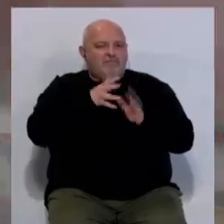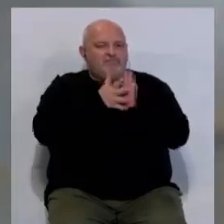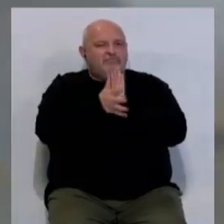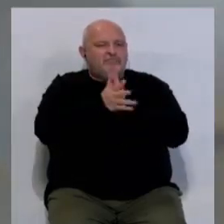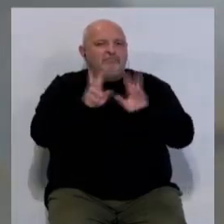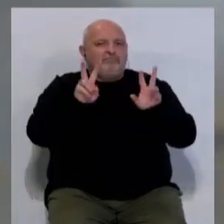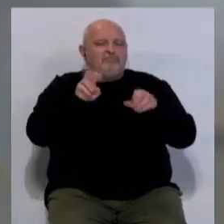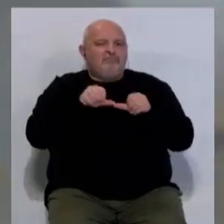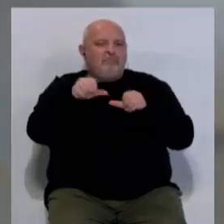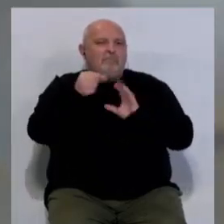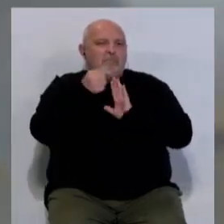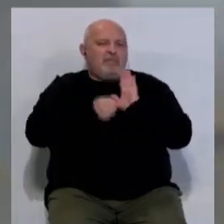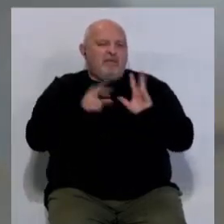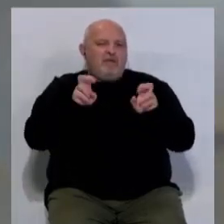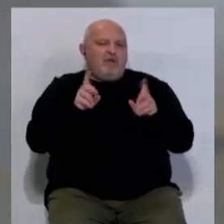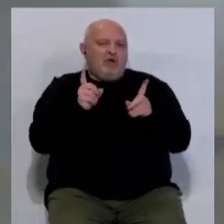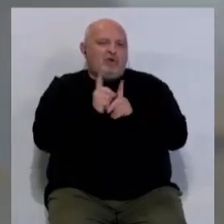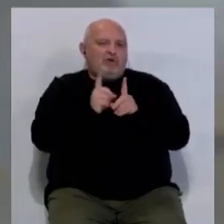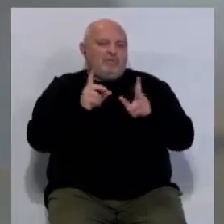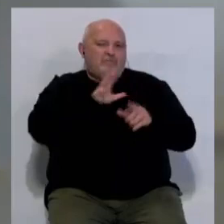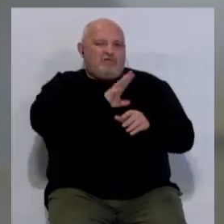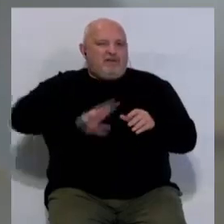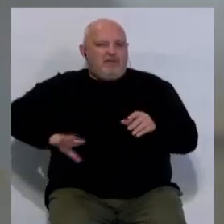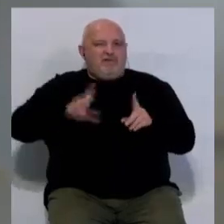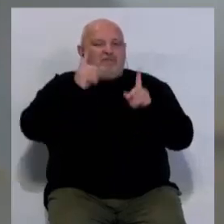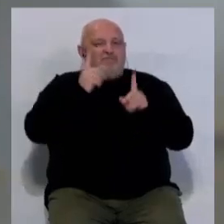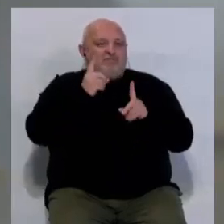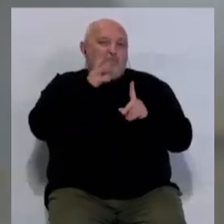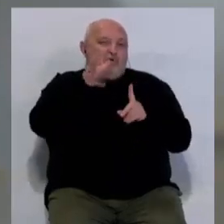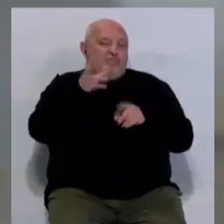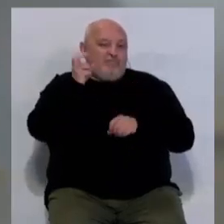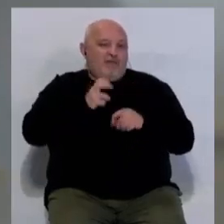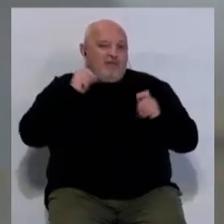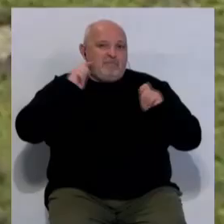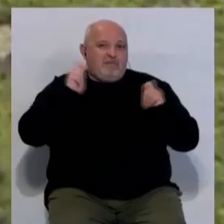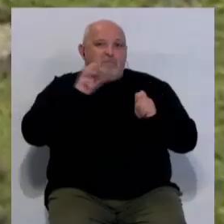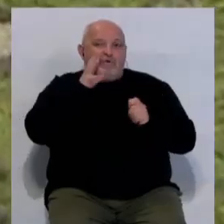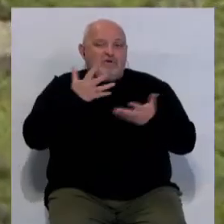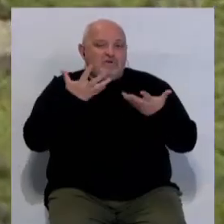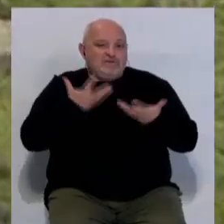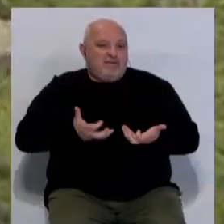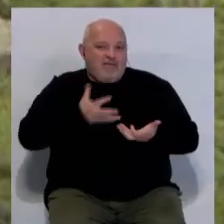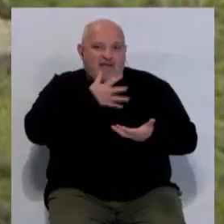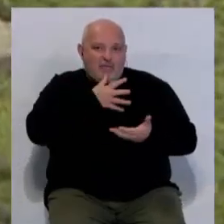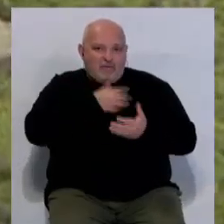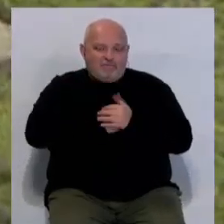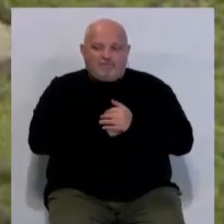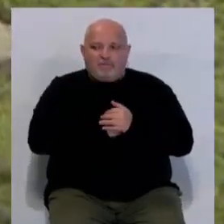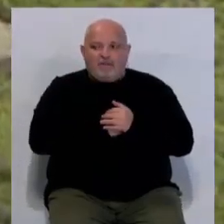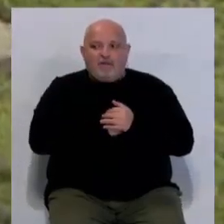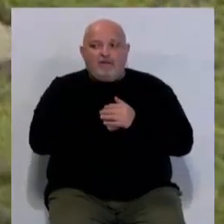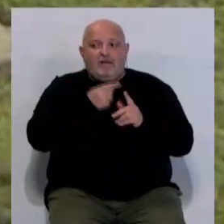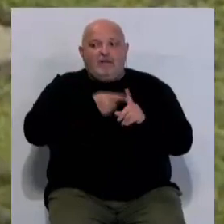subrayado que se trata de una medida a corto plazo para hacer frente al actual contexto de emergencia derivado de la sequía extrema. La